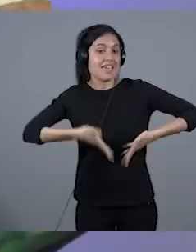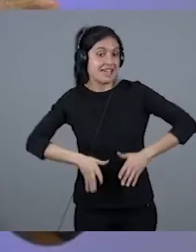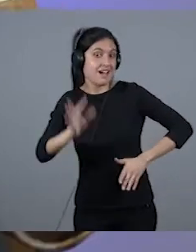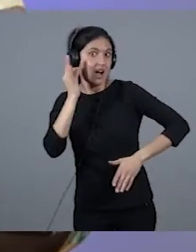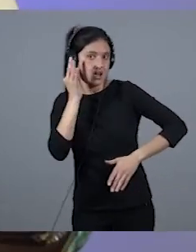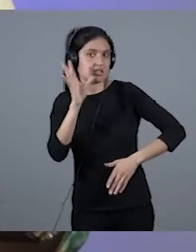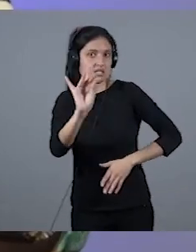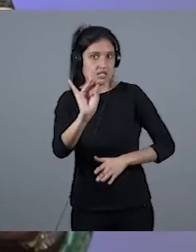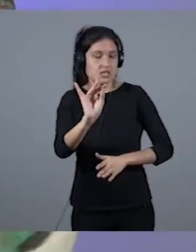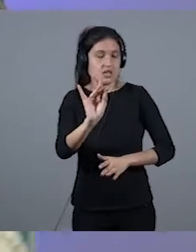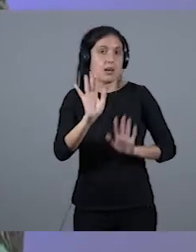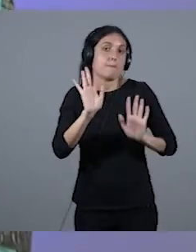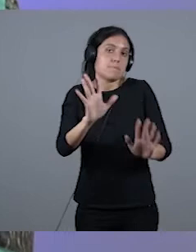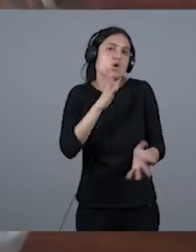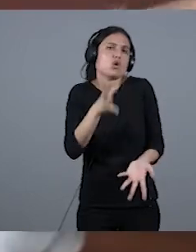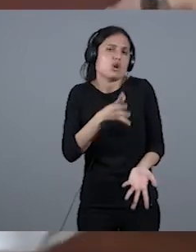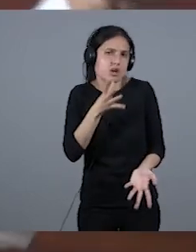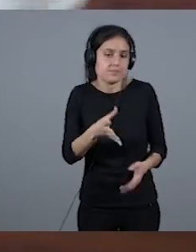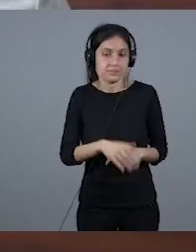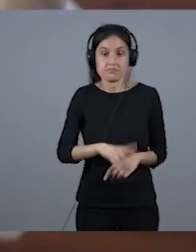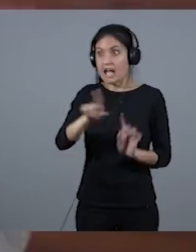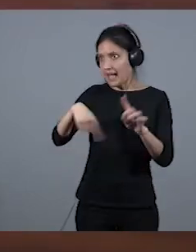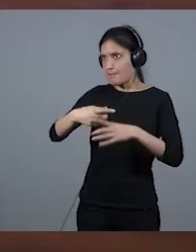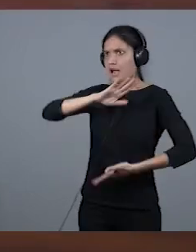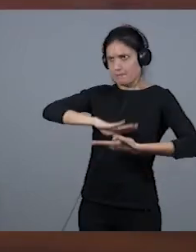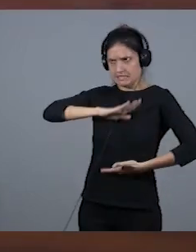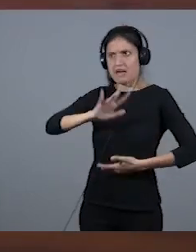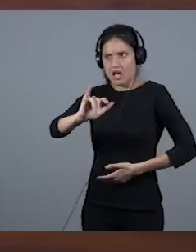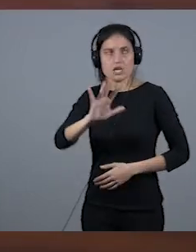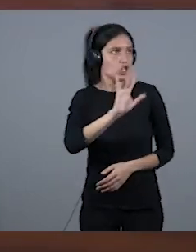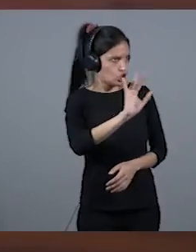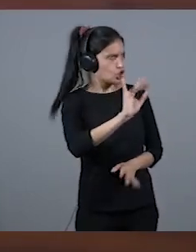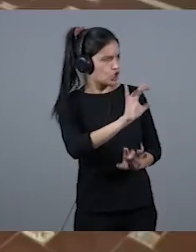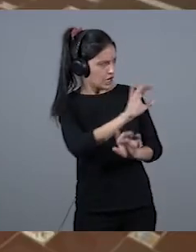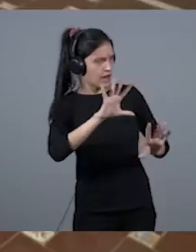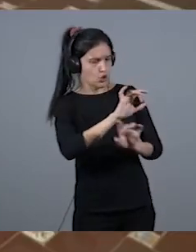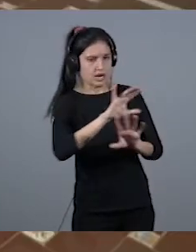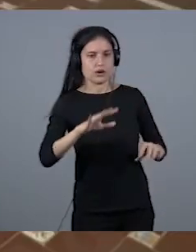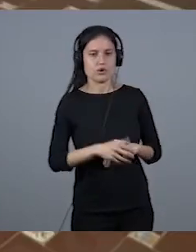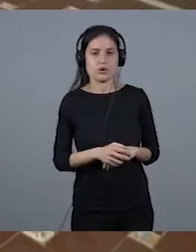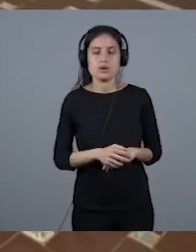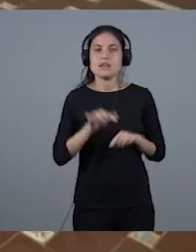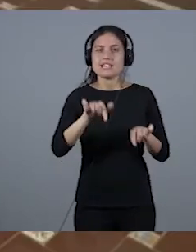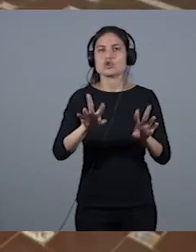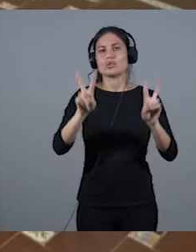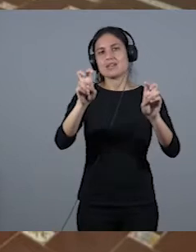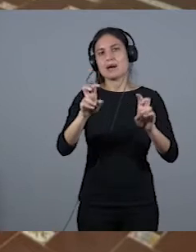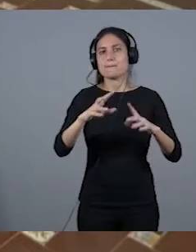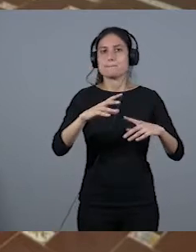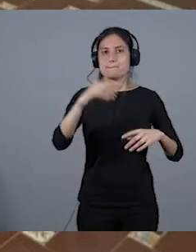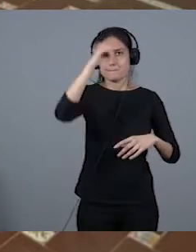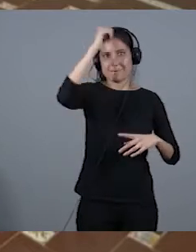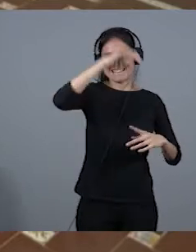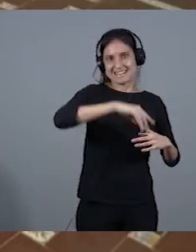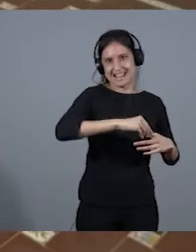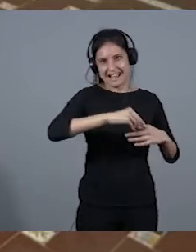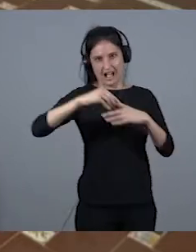salta, pero ¿por qué? Y totalmente competente, además. Sí, sí, claro, claro, claro. tema que se ha vivido siempre del patriarcado, ¿no? Pero en relación a lo que estaba